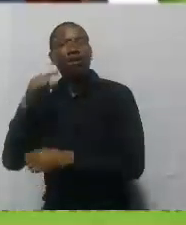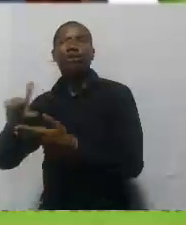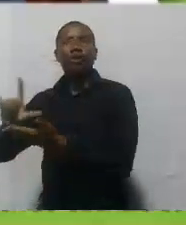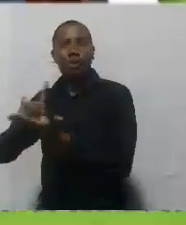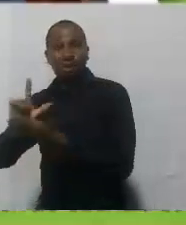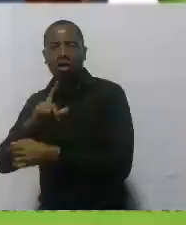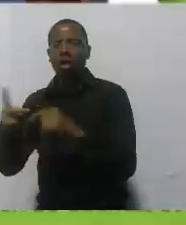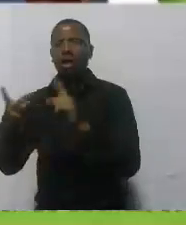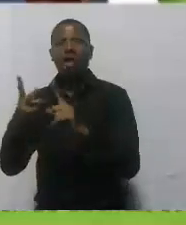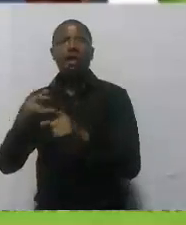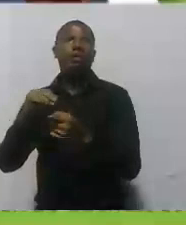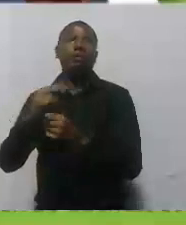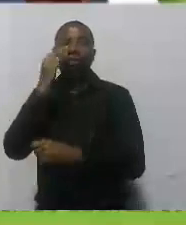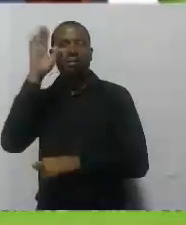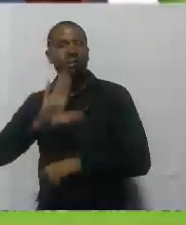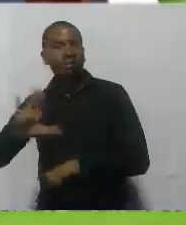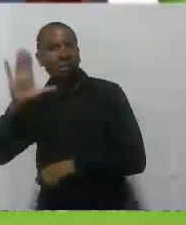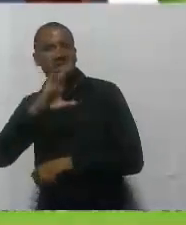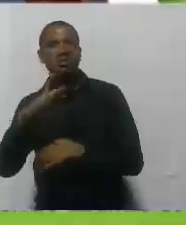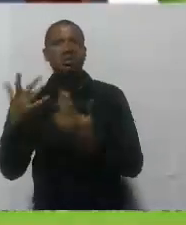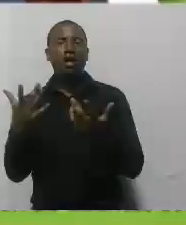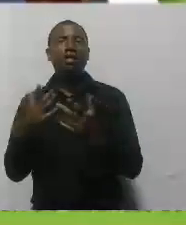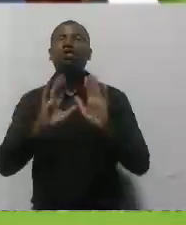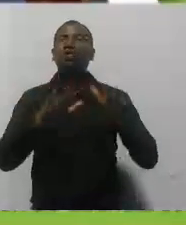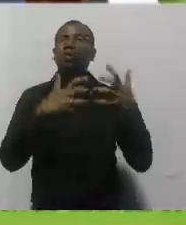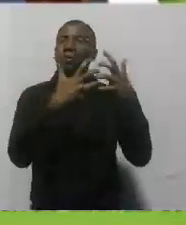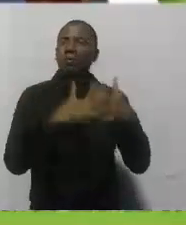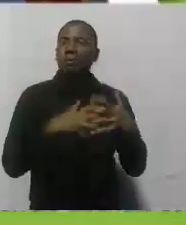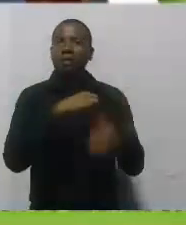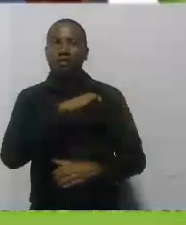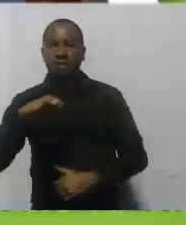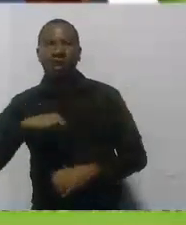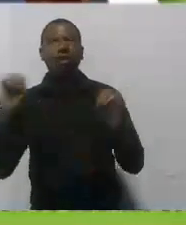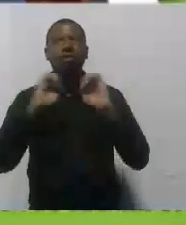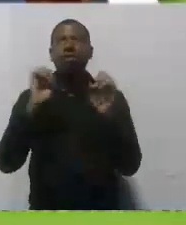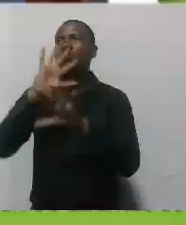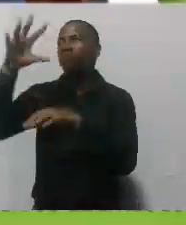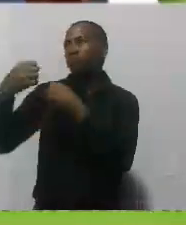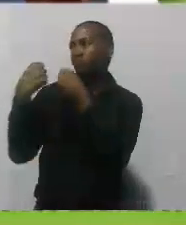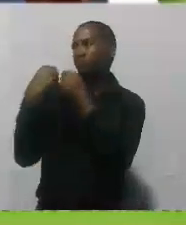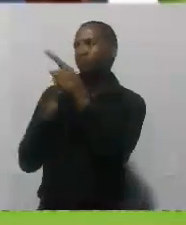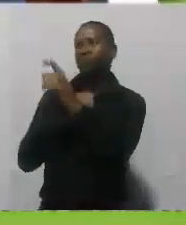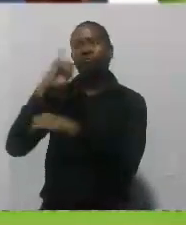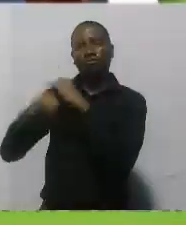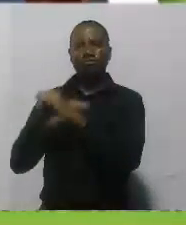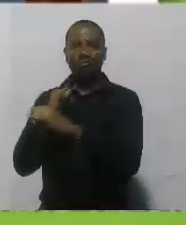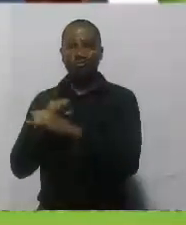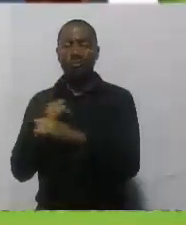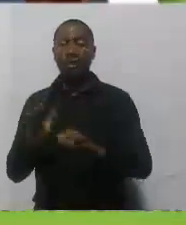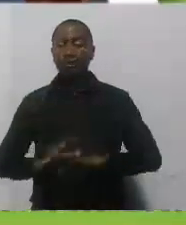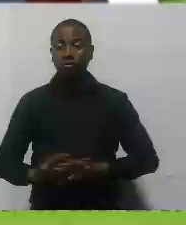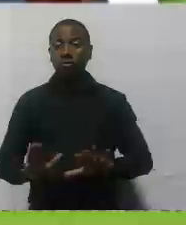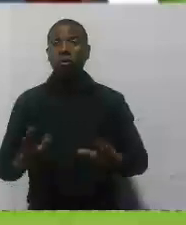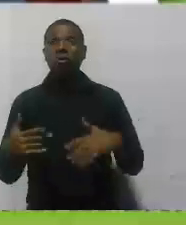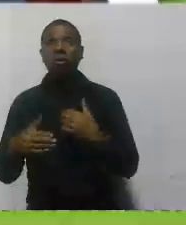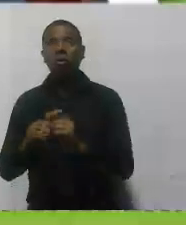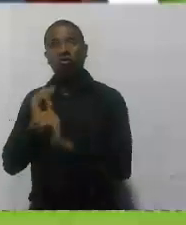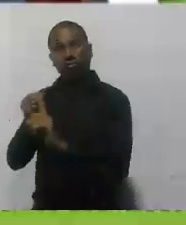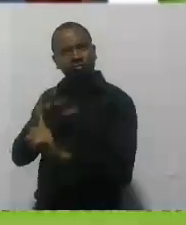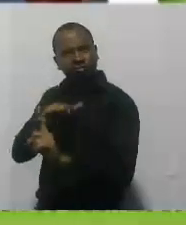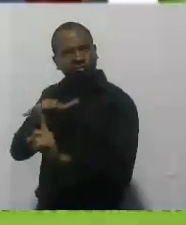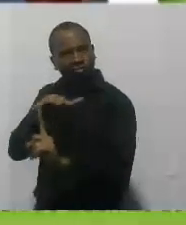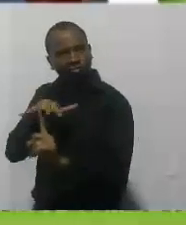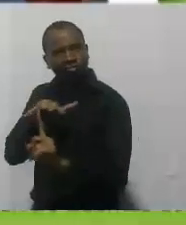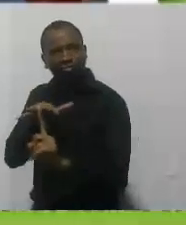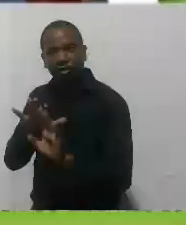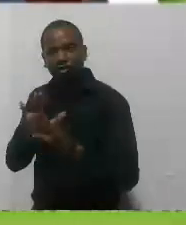el nacional, con la empresa privada y con la cooperación internacional. Y de esta manera hemos incrementado la incidencia, la